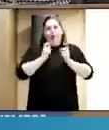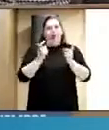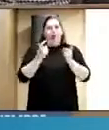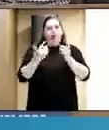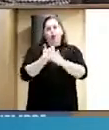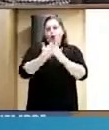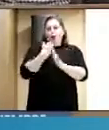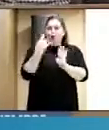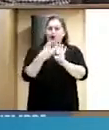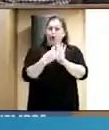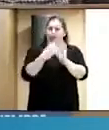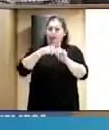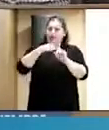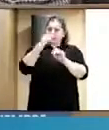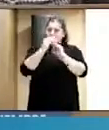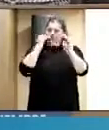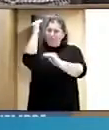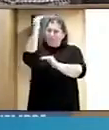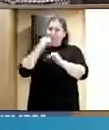nivel.